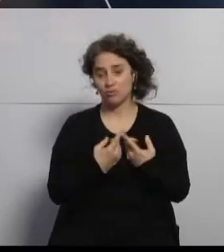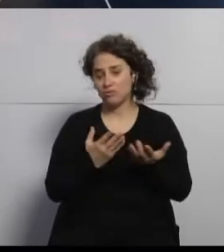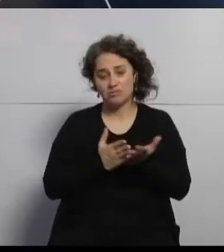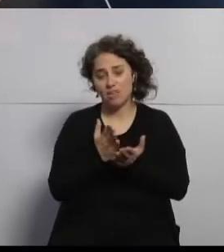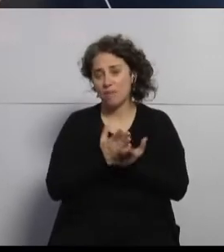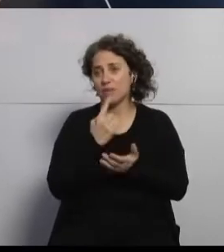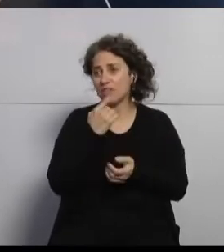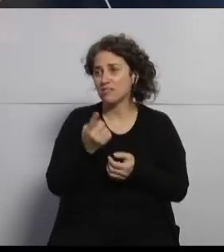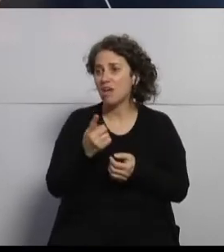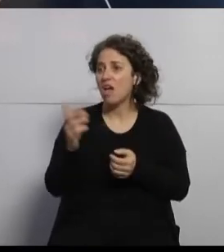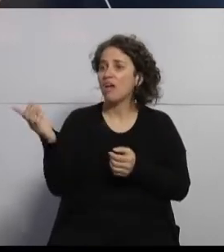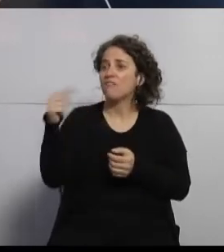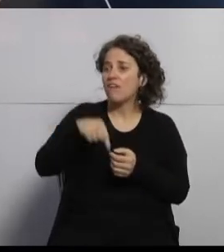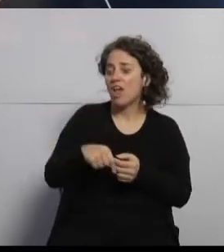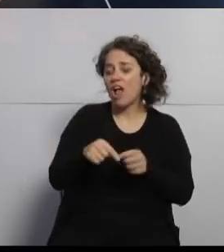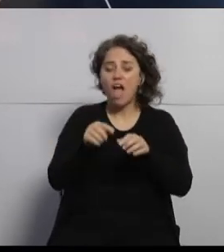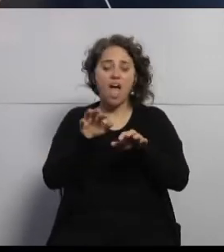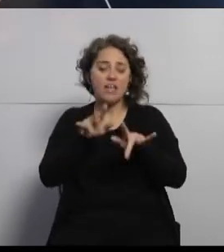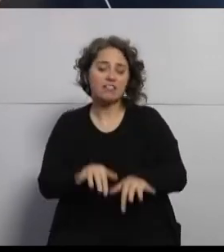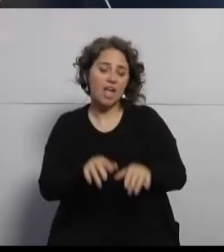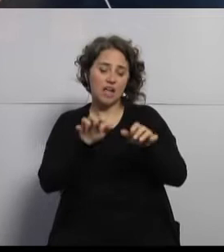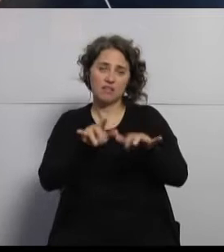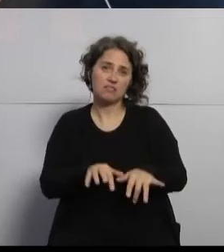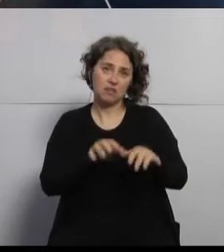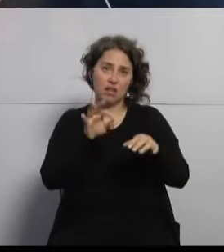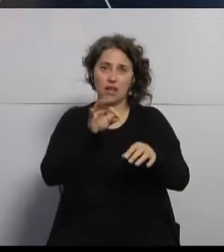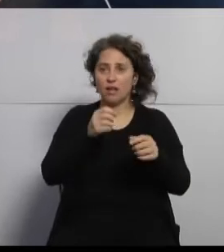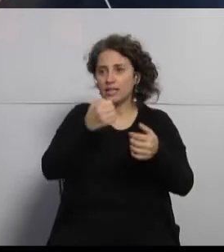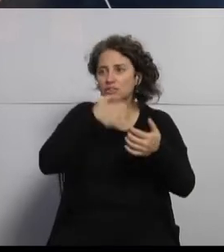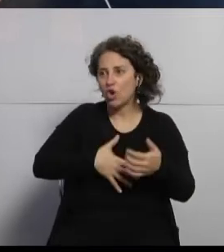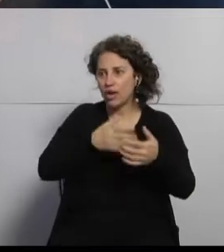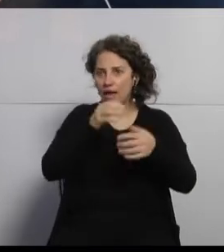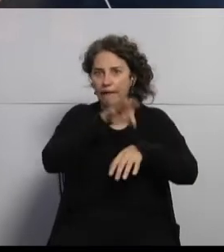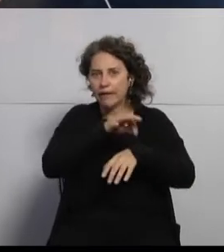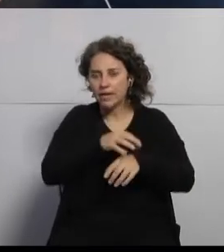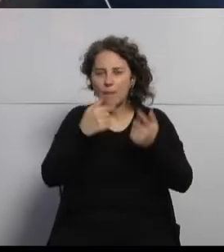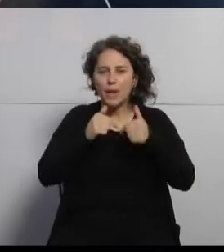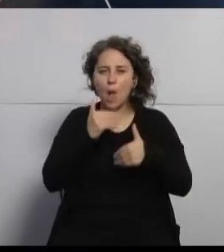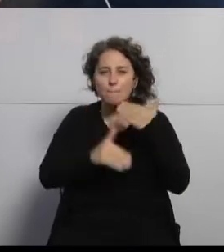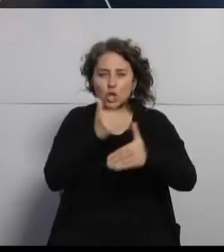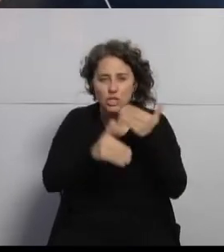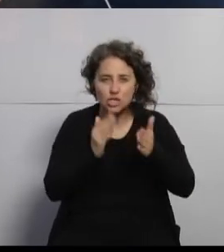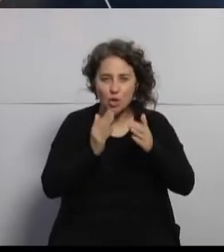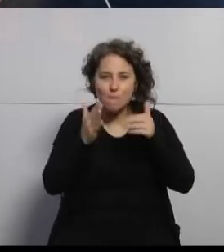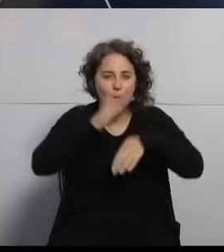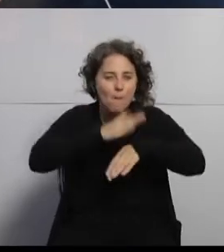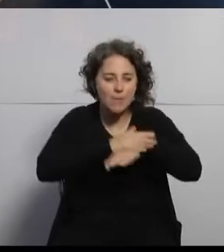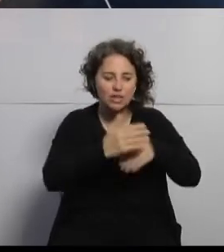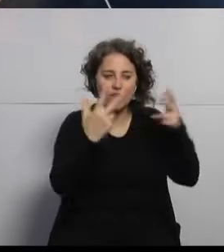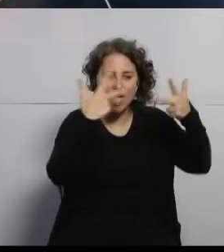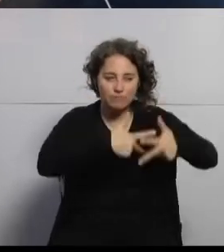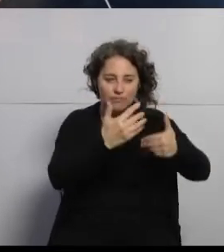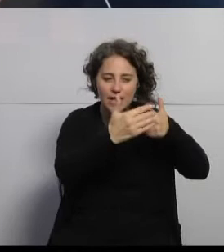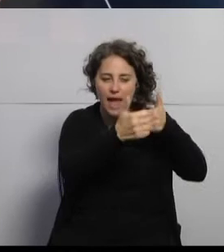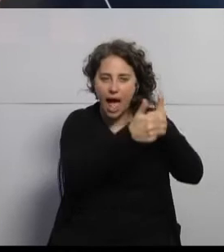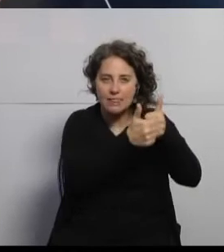muchas cosas, venga, le integro la historia clínica, venga, le integro laboratorios, pero el proceso de atención, que es donde está el éxito nuestro,